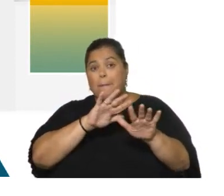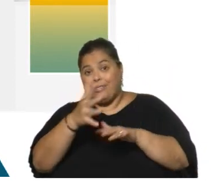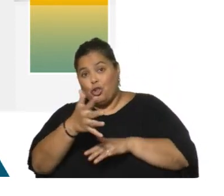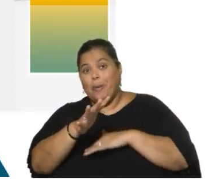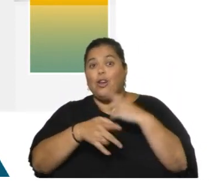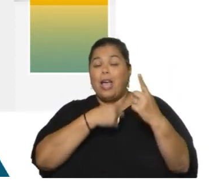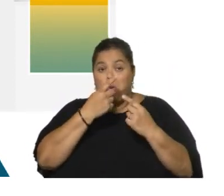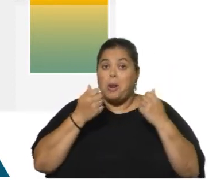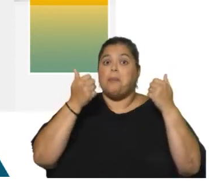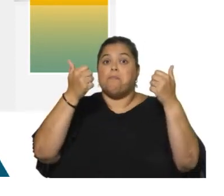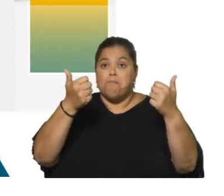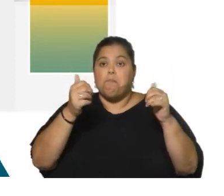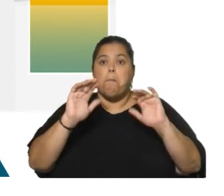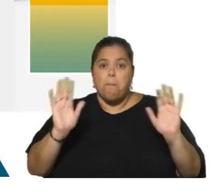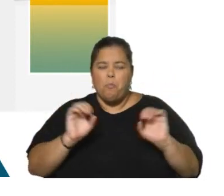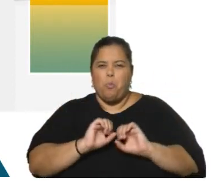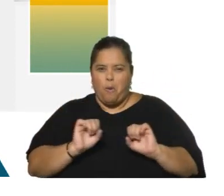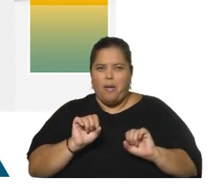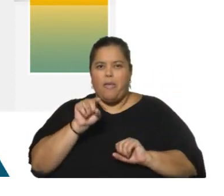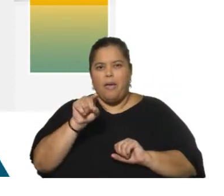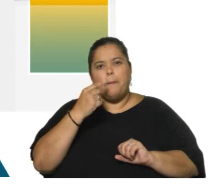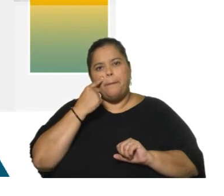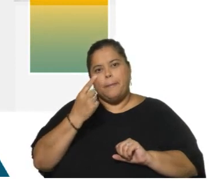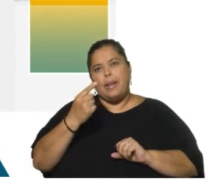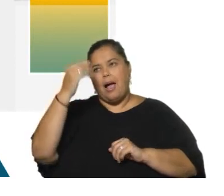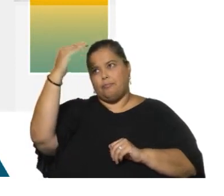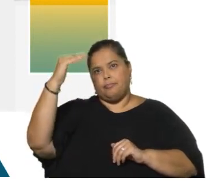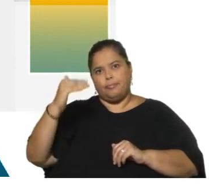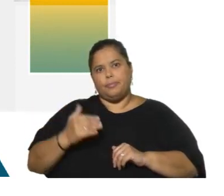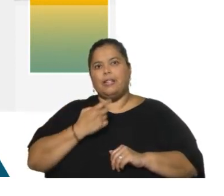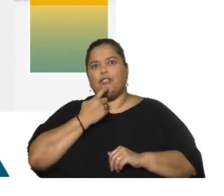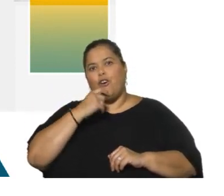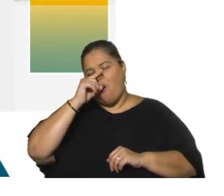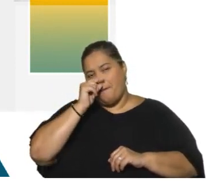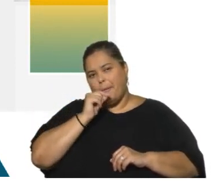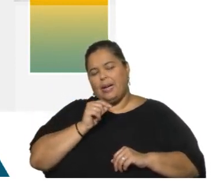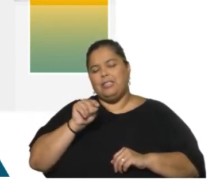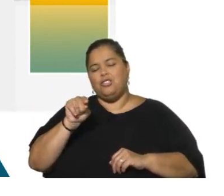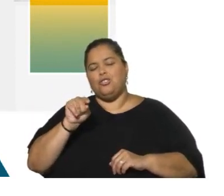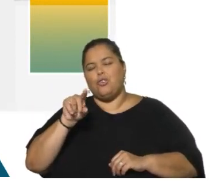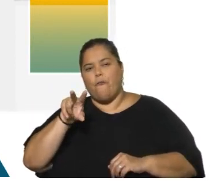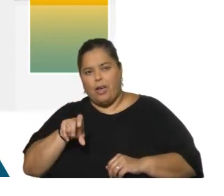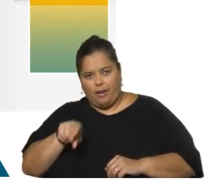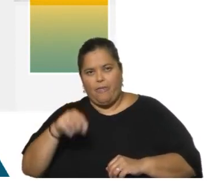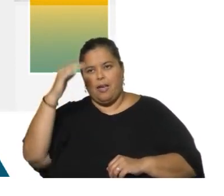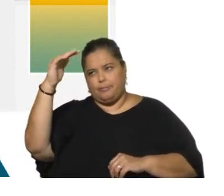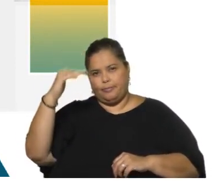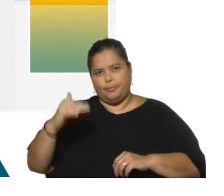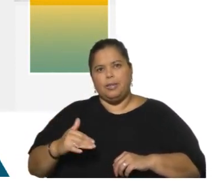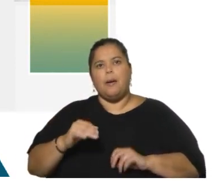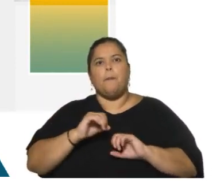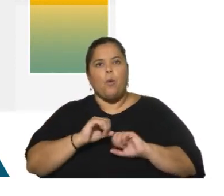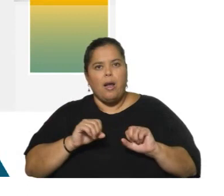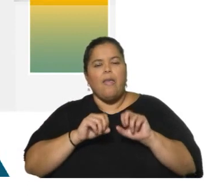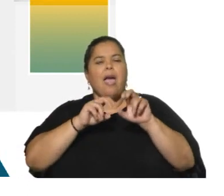Indudablemente, mirando 2023, la agroindustria en problemas, no solo el sector primario, insisto, sino todas las industrias derivadas, como puede ser la